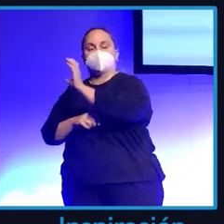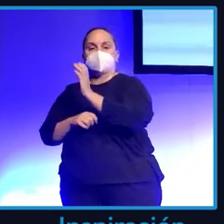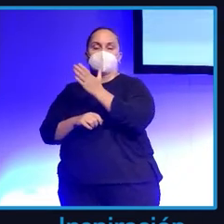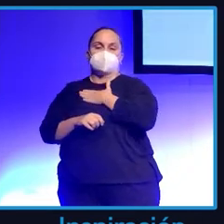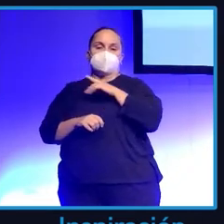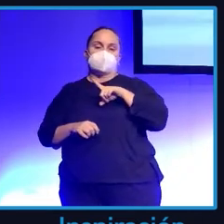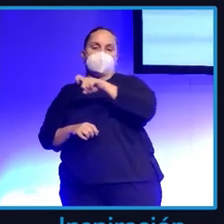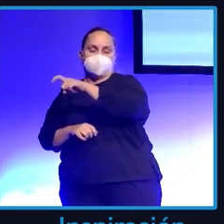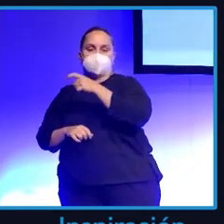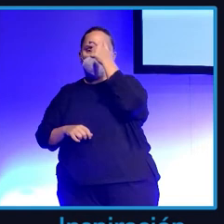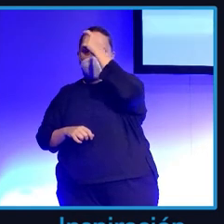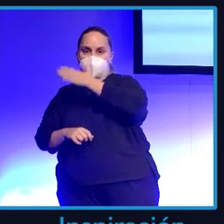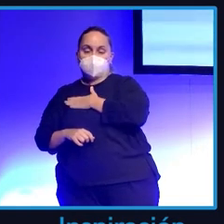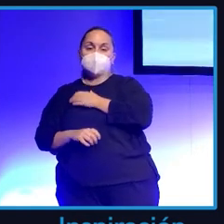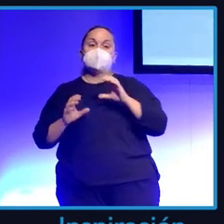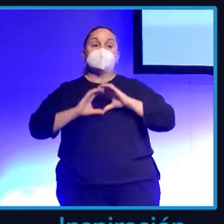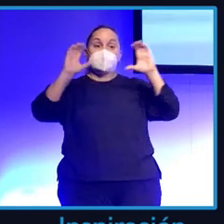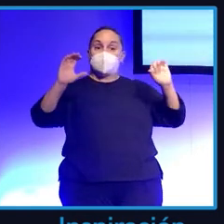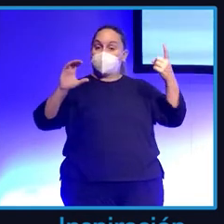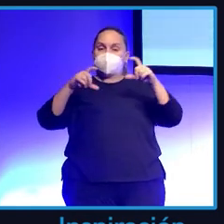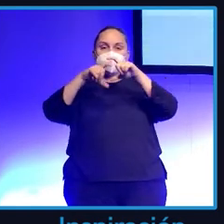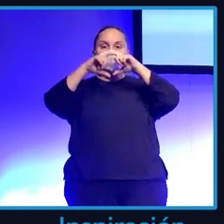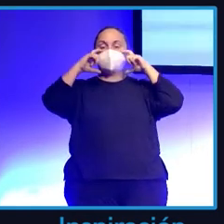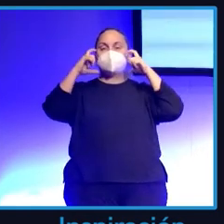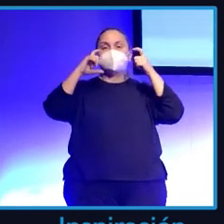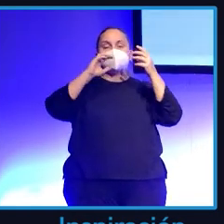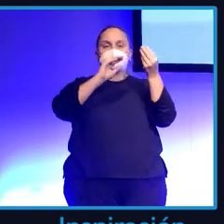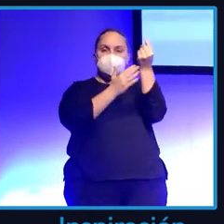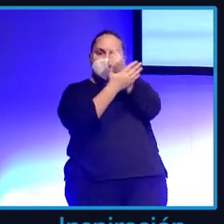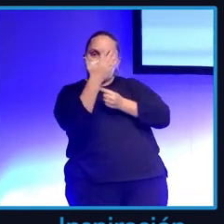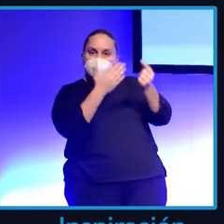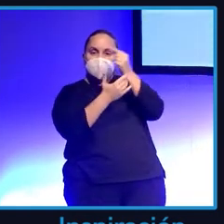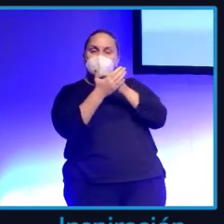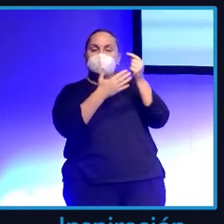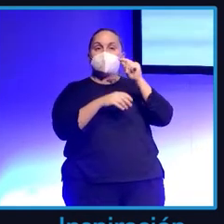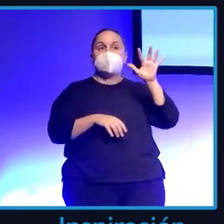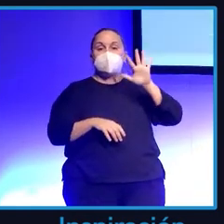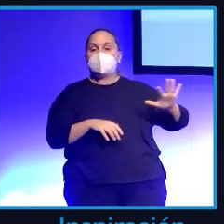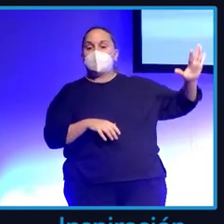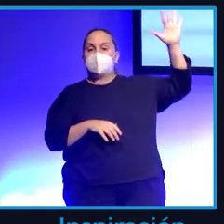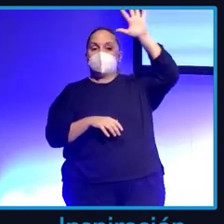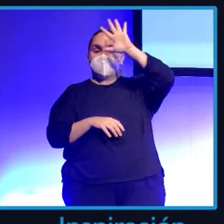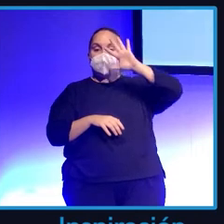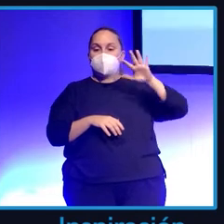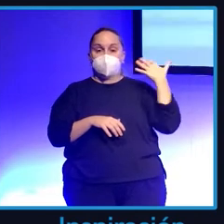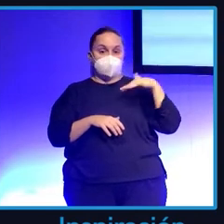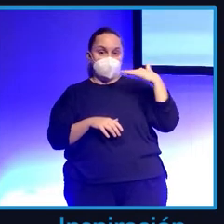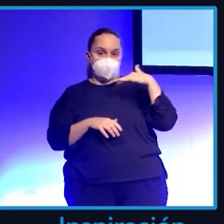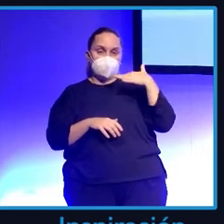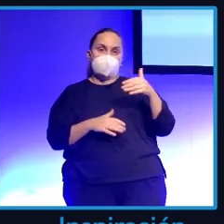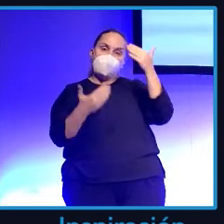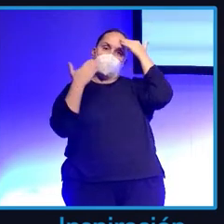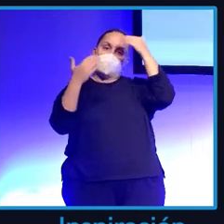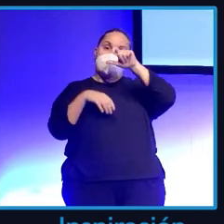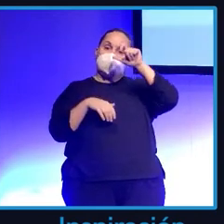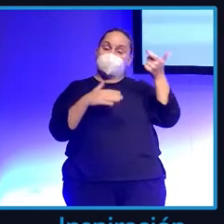pues la primera mascarilla, la del cielo de Zamora, un homenaje a las estrellas que se fueron en silencio. Ese ha sido el gran éxito de todo